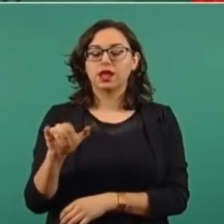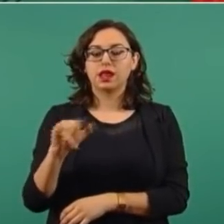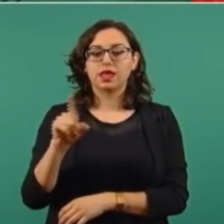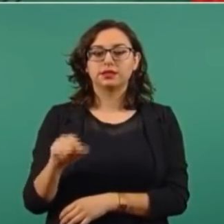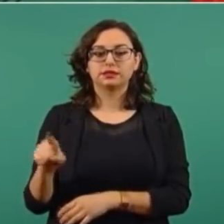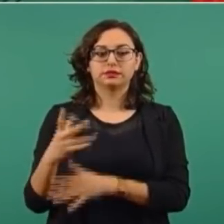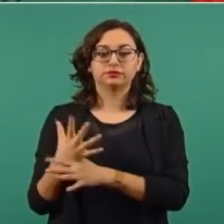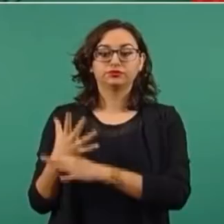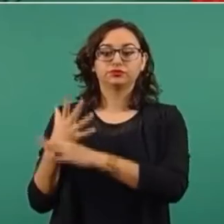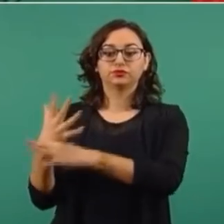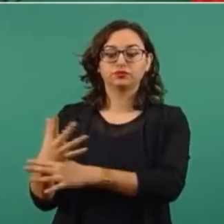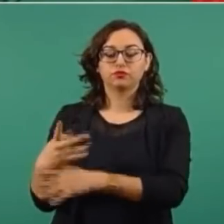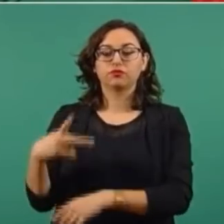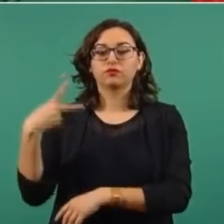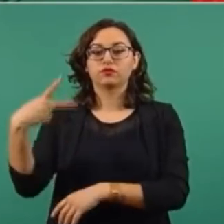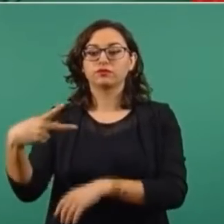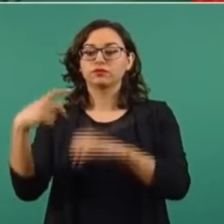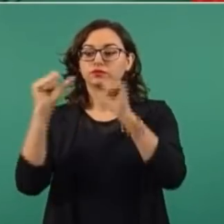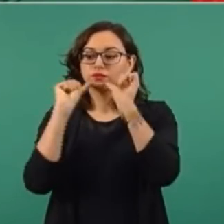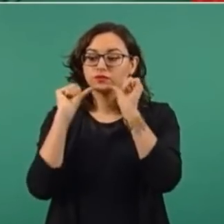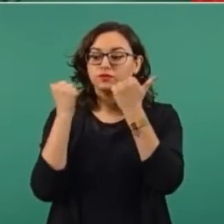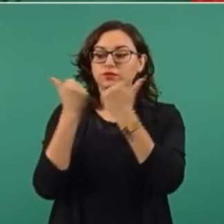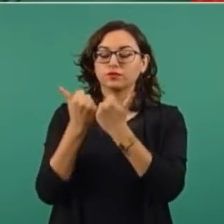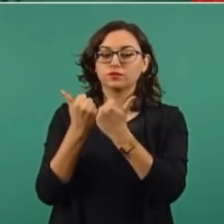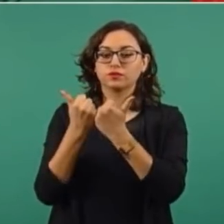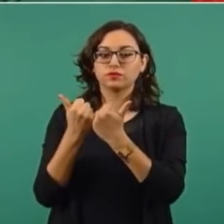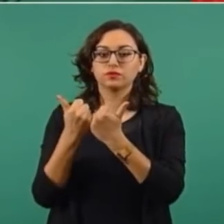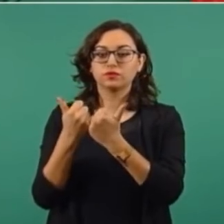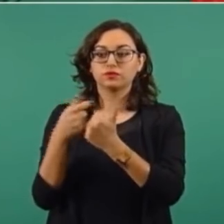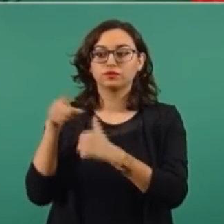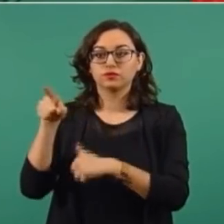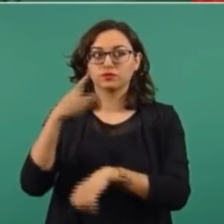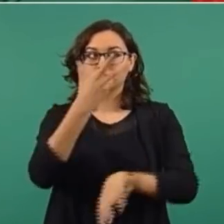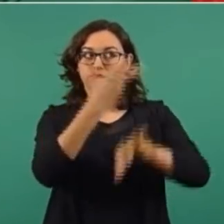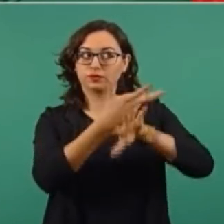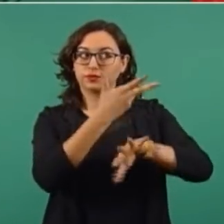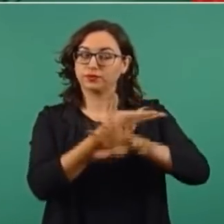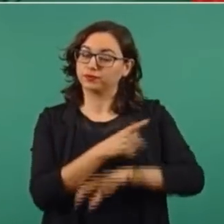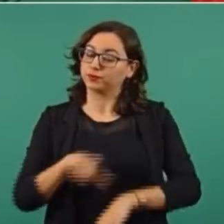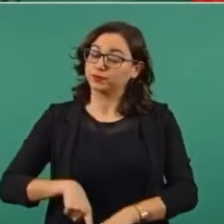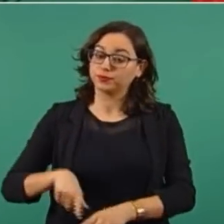y su organización, financiados por el gobierno de Estados Unidos.